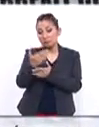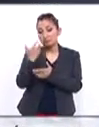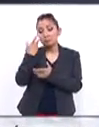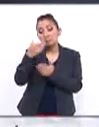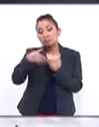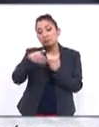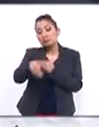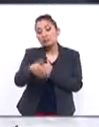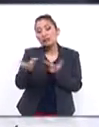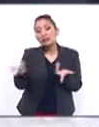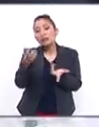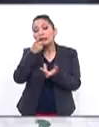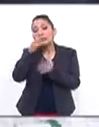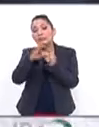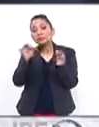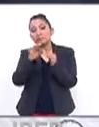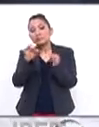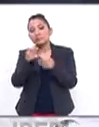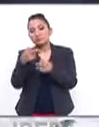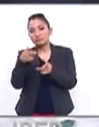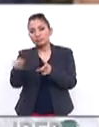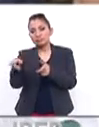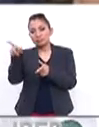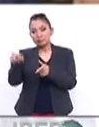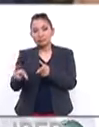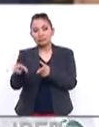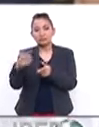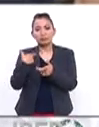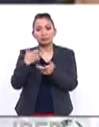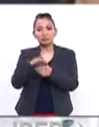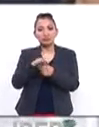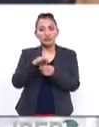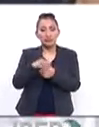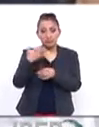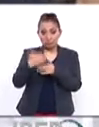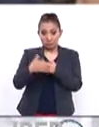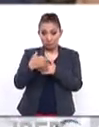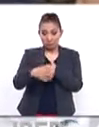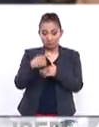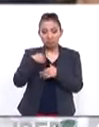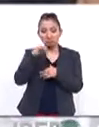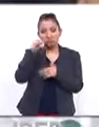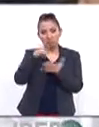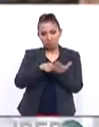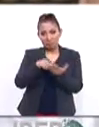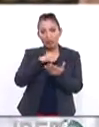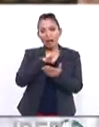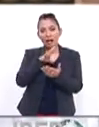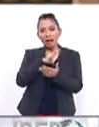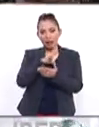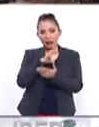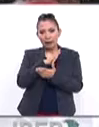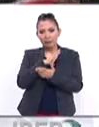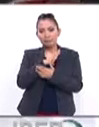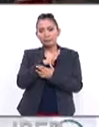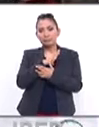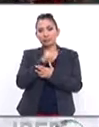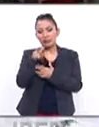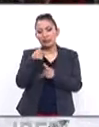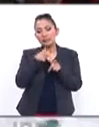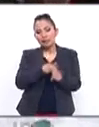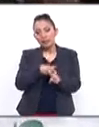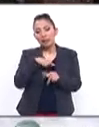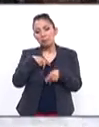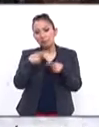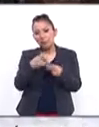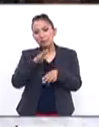vamos a ver qué plantea en lo que sigue en cuanto a señores. Por lo pronto, sí creo que se ha de la posibilidad de que se siga